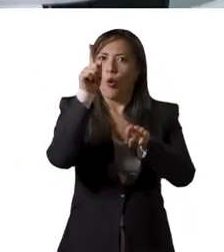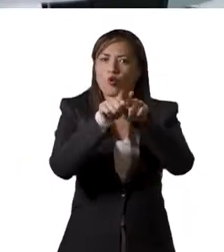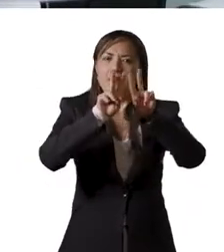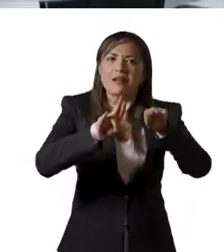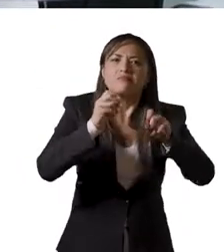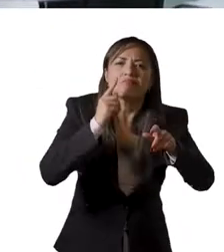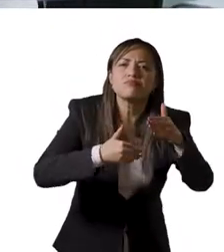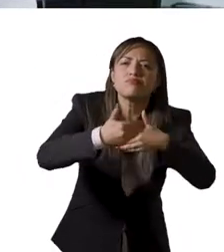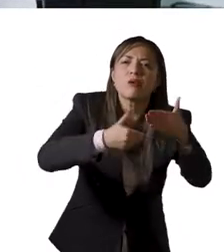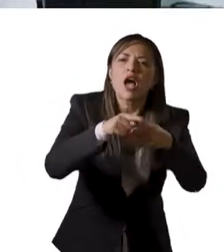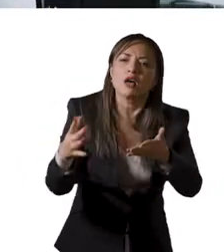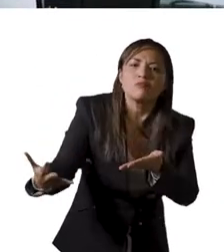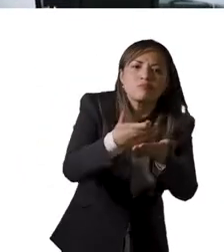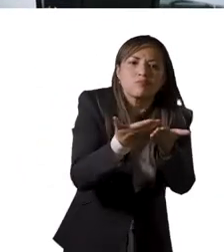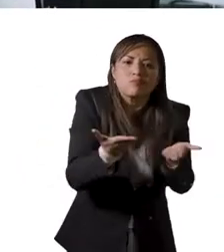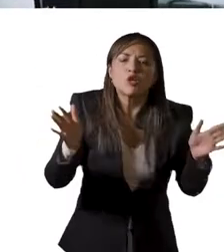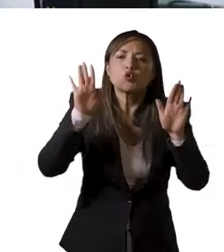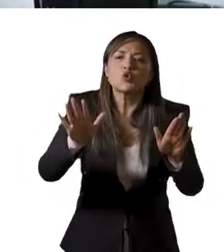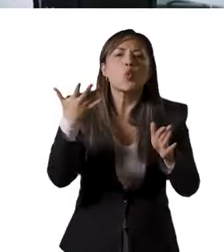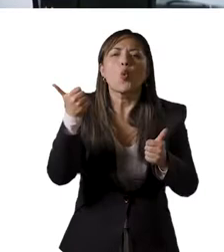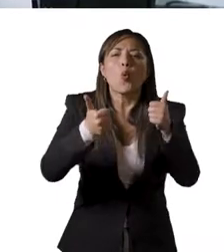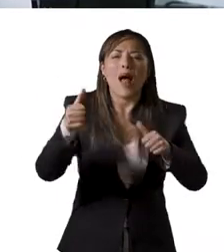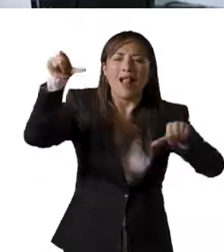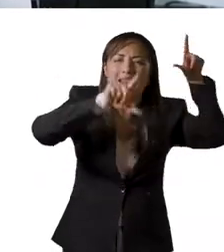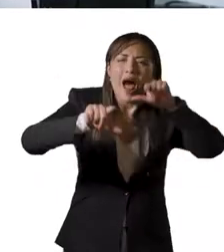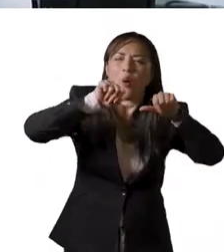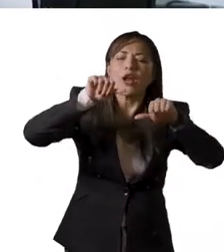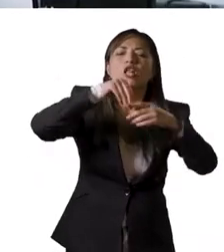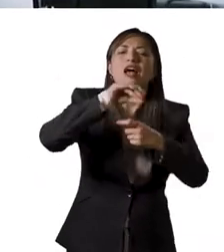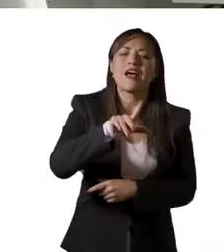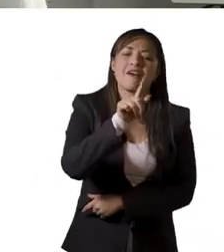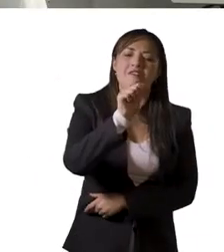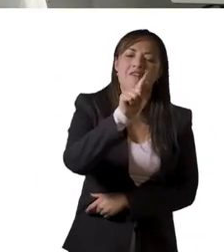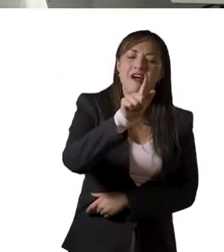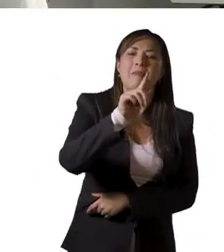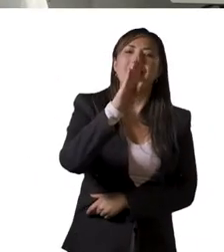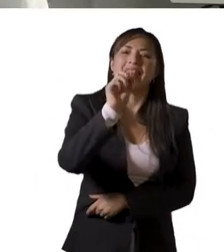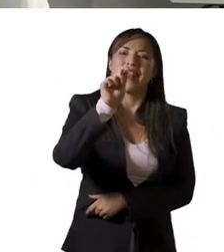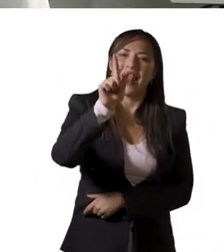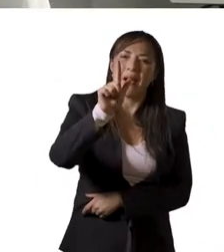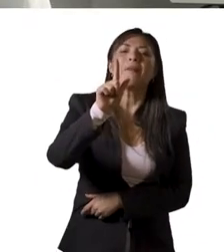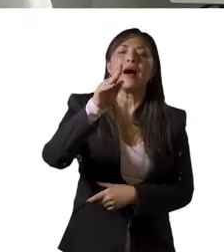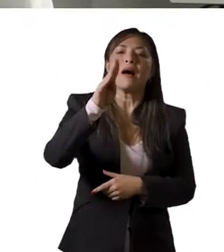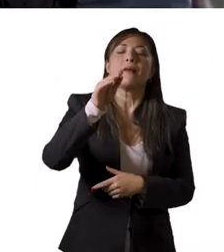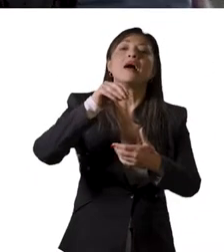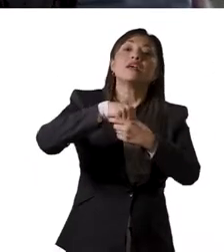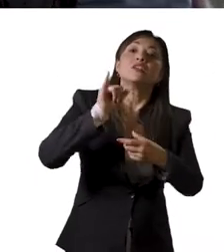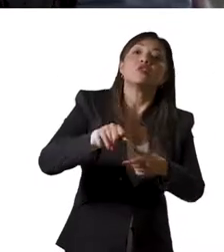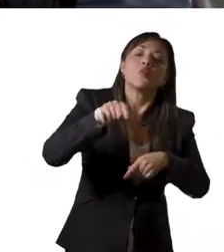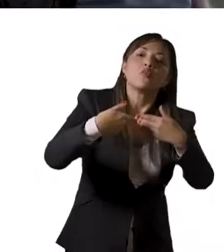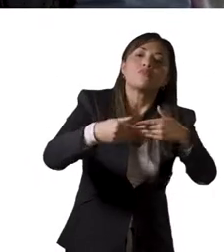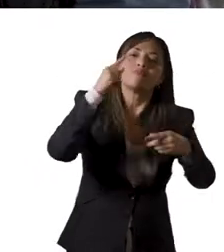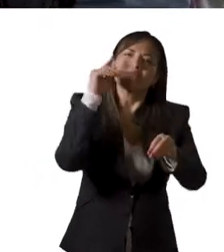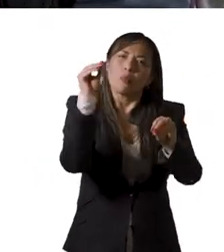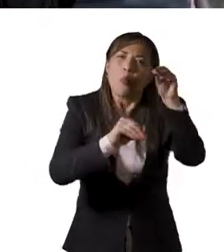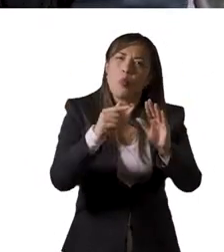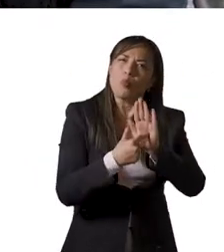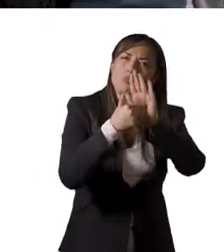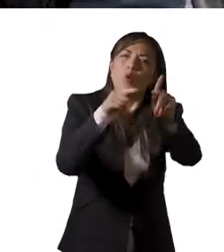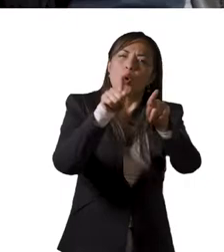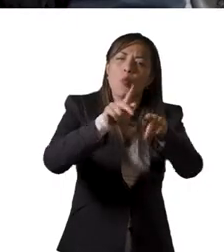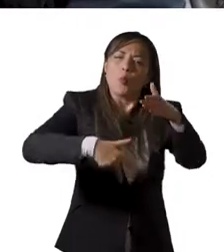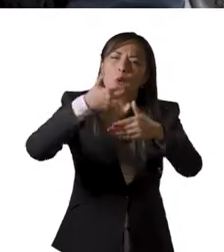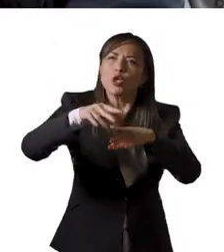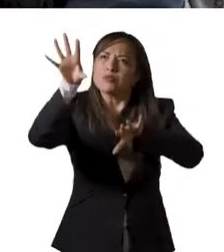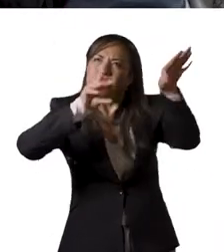Inteligente de Recursos y Capacidades del Laboratorio FabLab, diseñó e implementó un modelo de gestión de portafolio